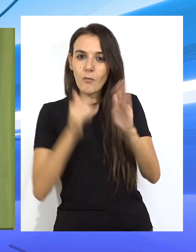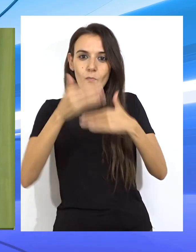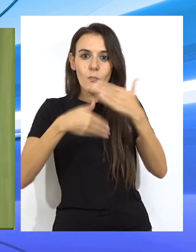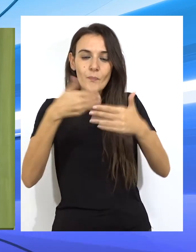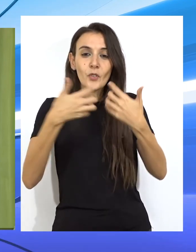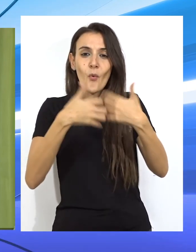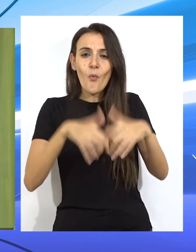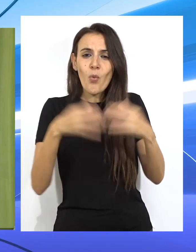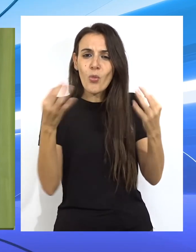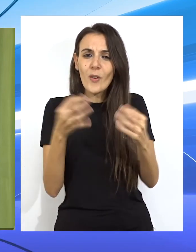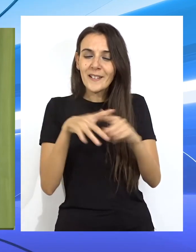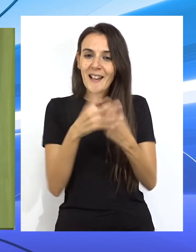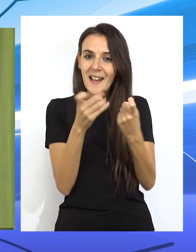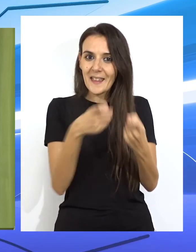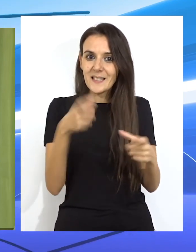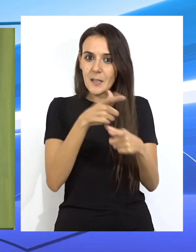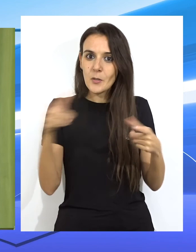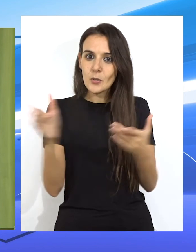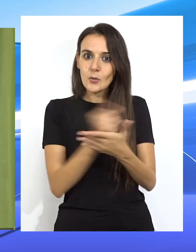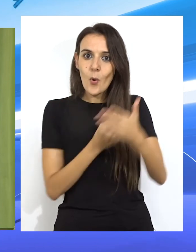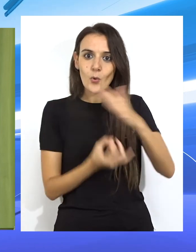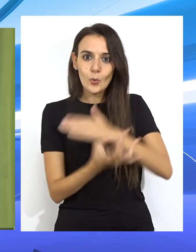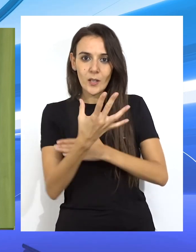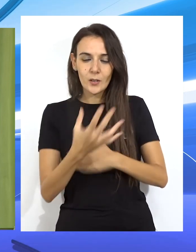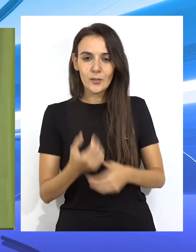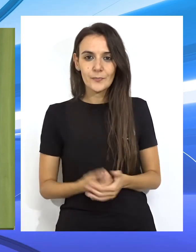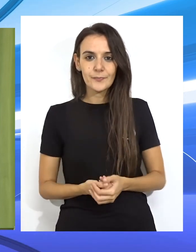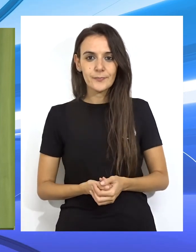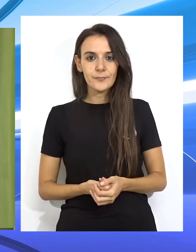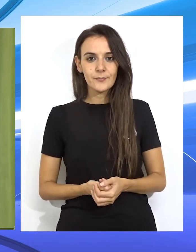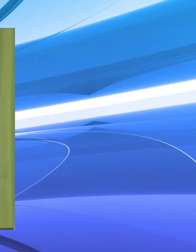va en función de las necesidades que vayan surgiendo.